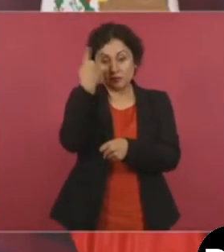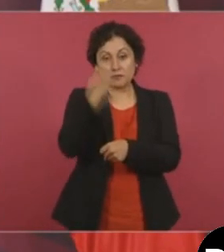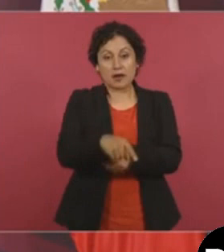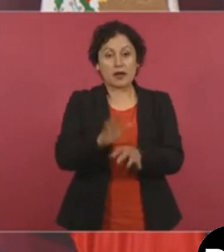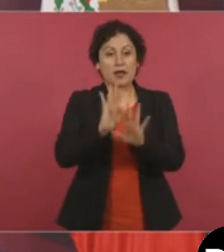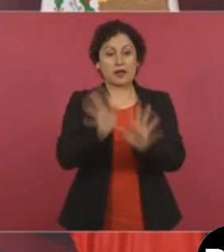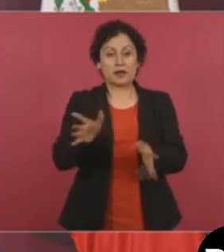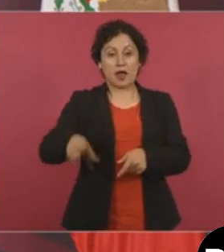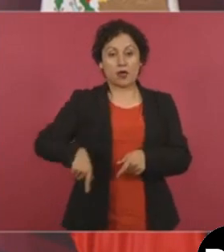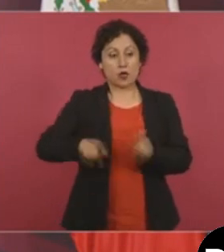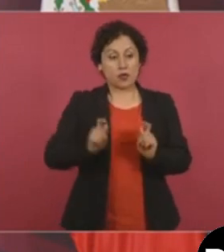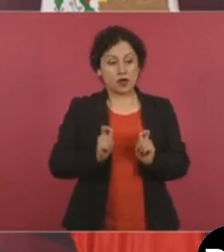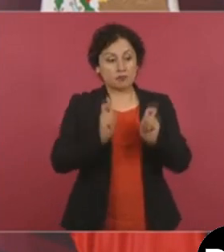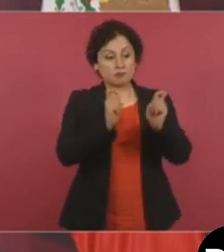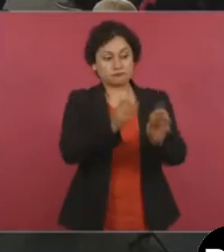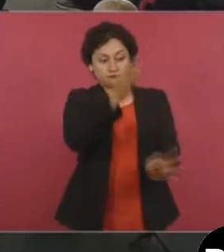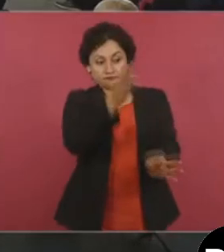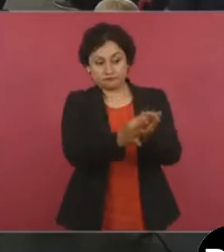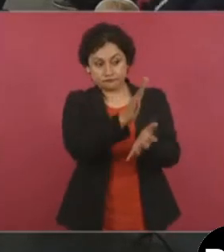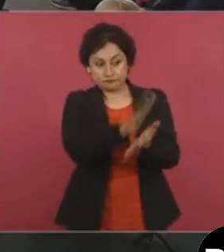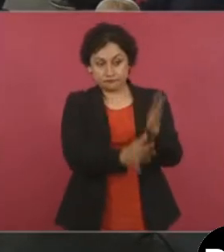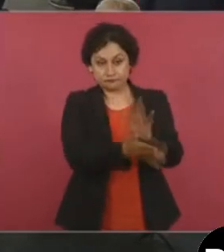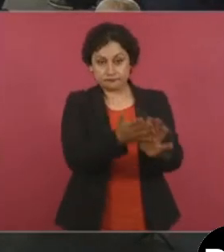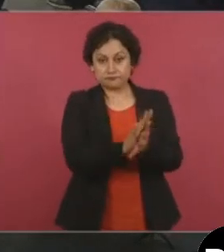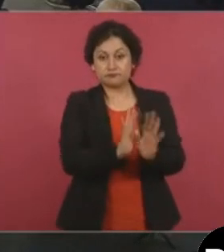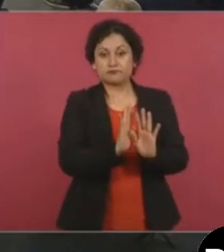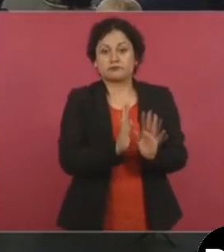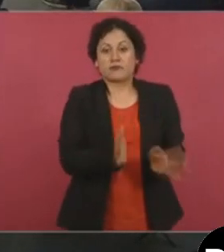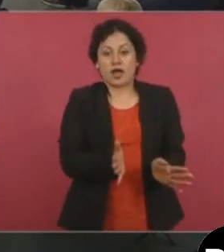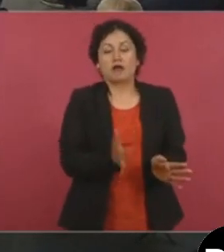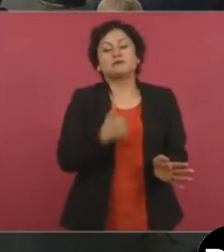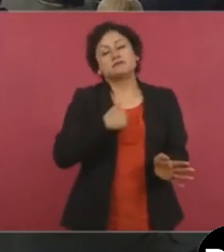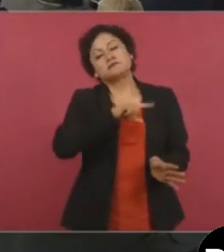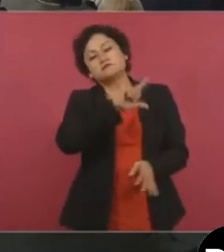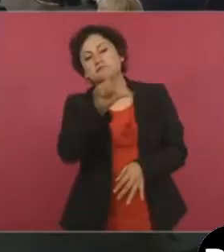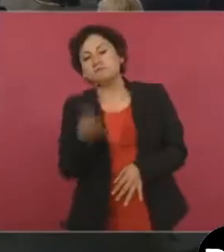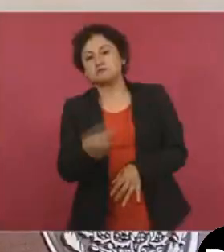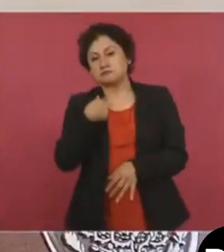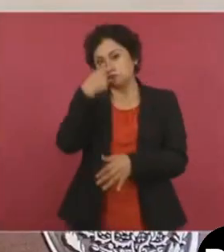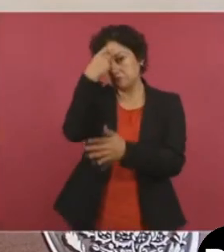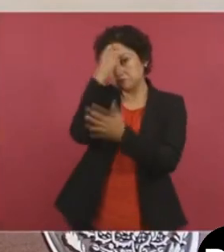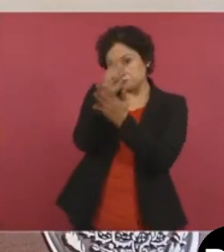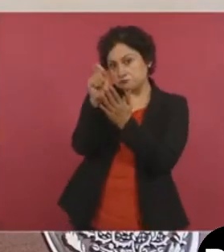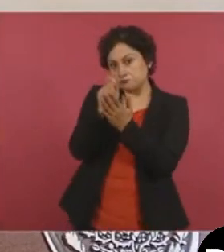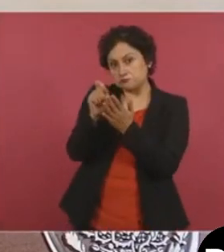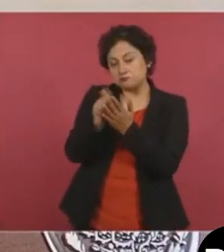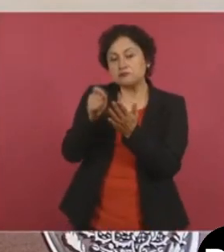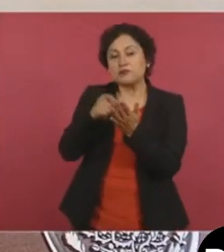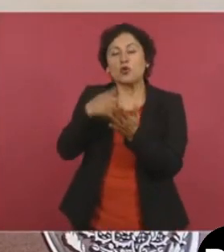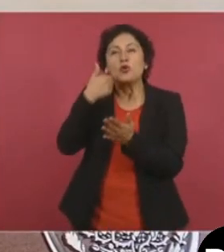porque es lo que me va a llevar tres, cuatro años, terminar un libro que quiero sobre el pensamiento conservador